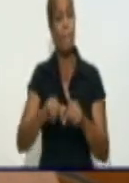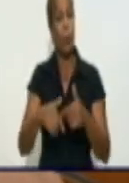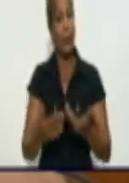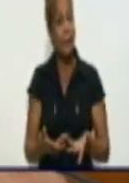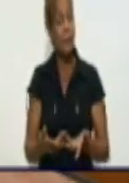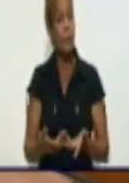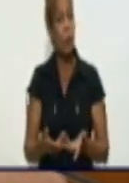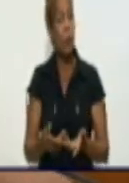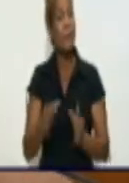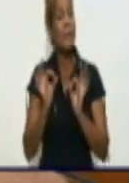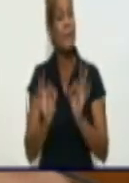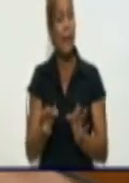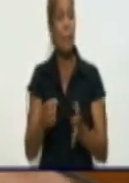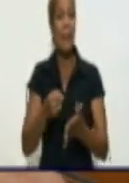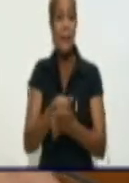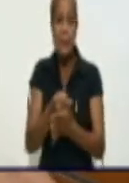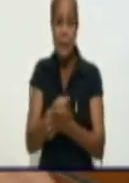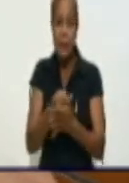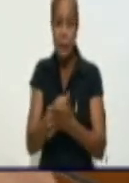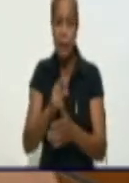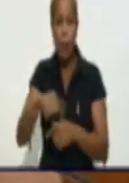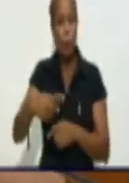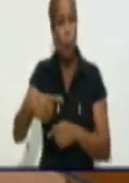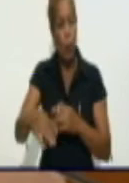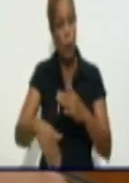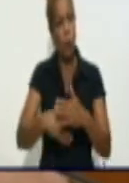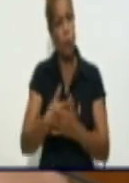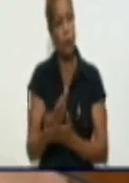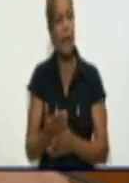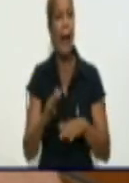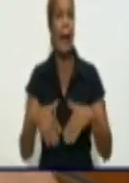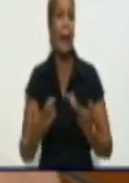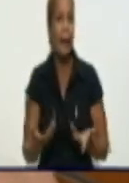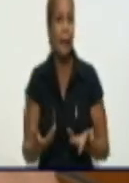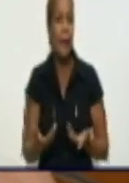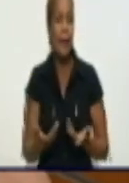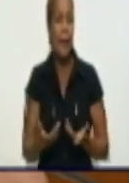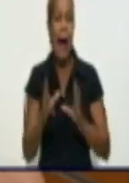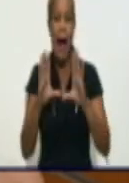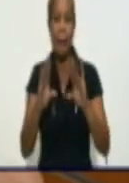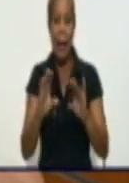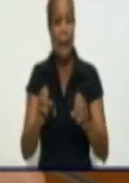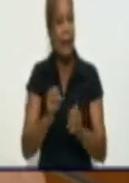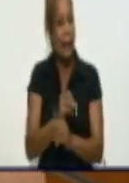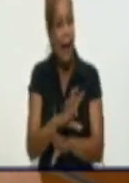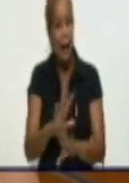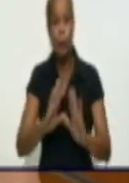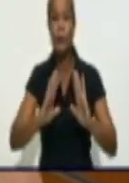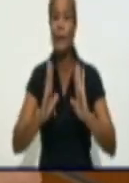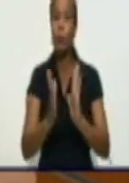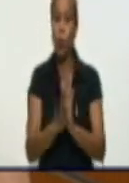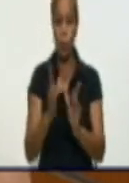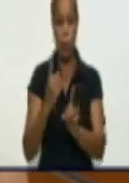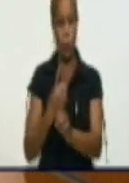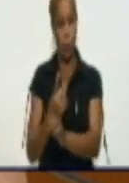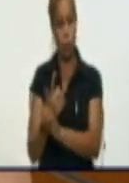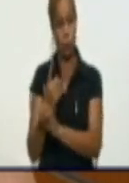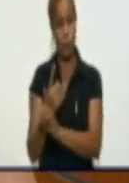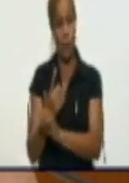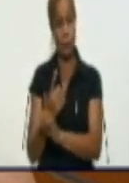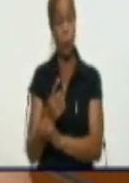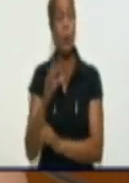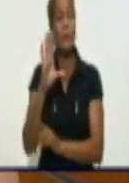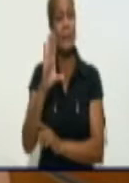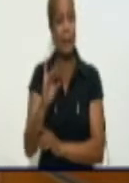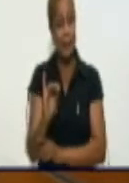Por eso recalcamos, insistimos diario, en la declaración de todos los contactos. Se dice que por cada persona